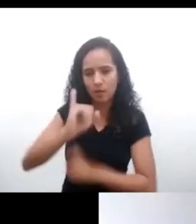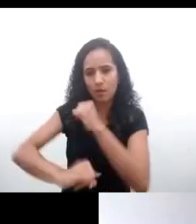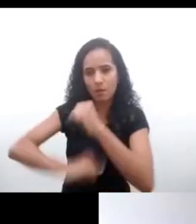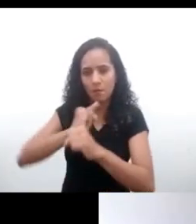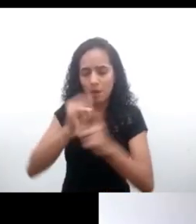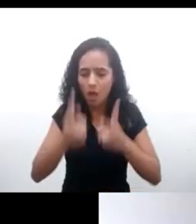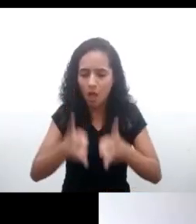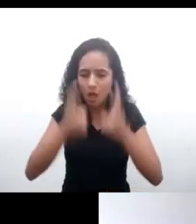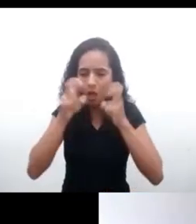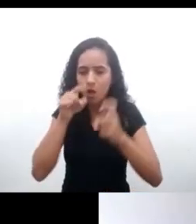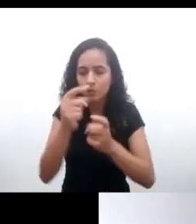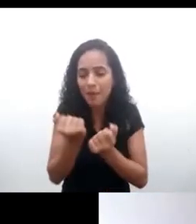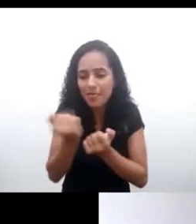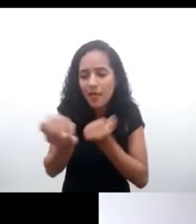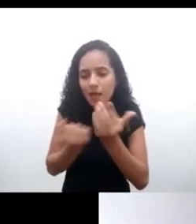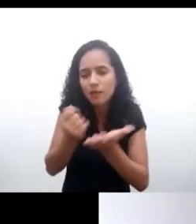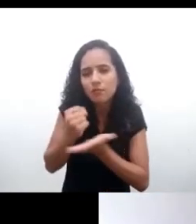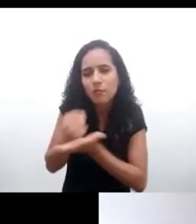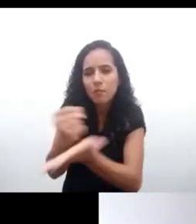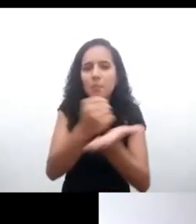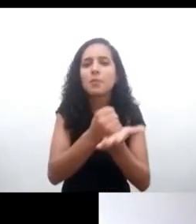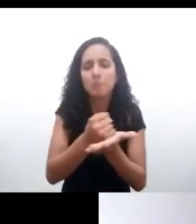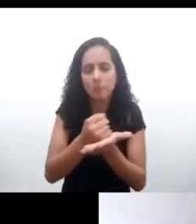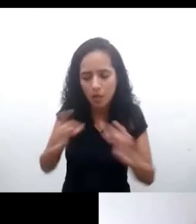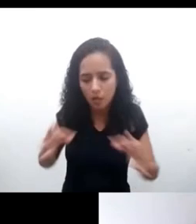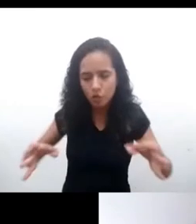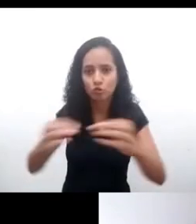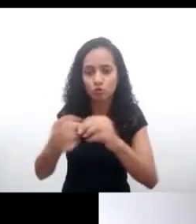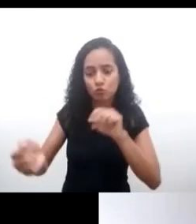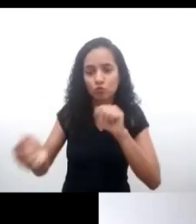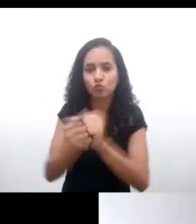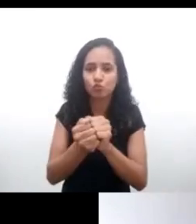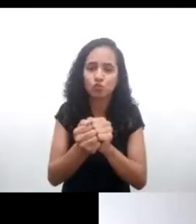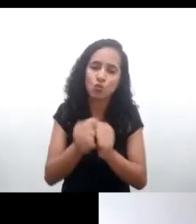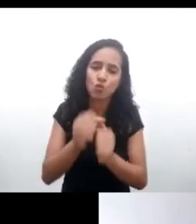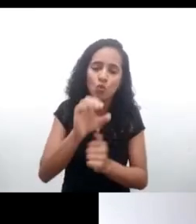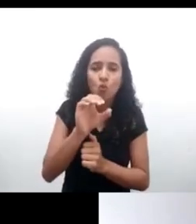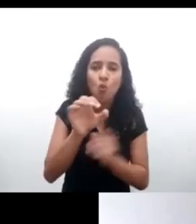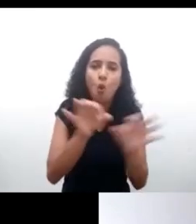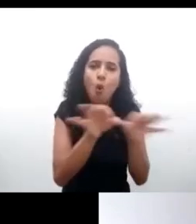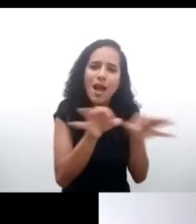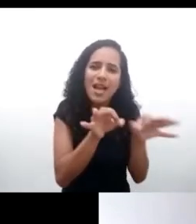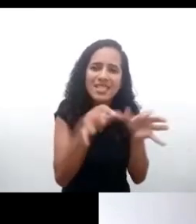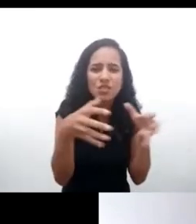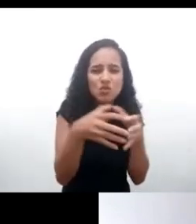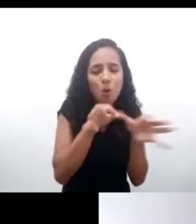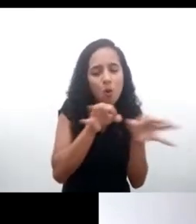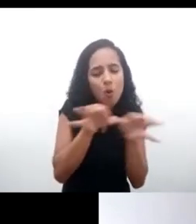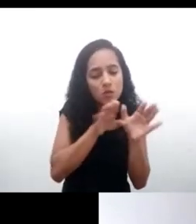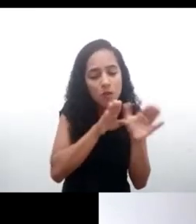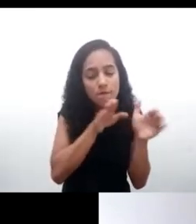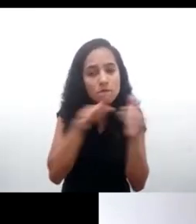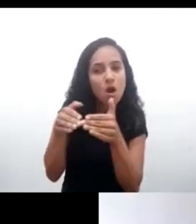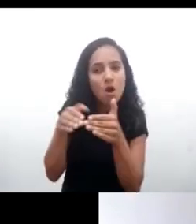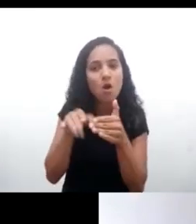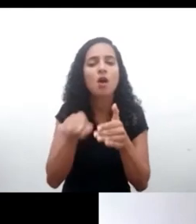trabajar conjuntamente con organizaciones que están específicamente direccionadas en temas de niñez. En